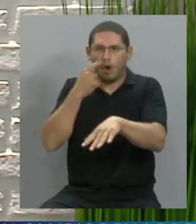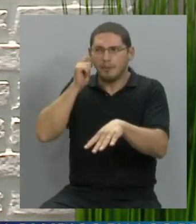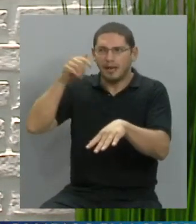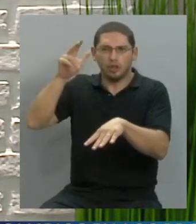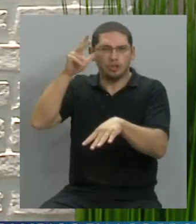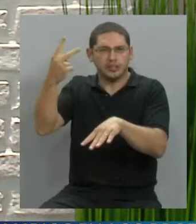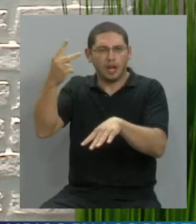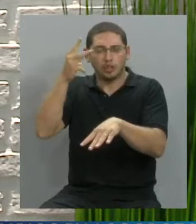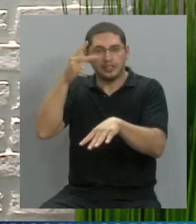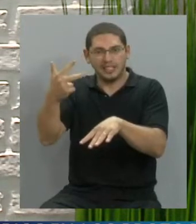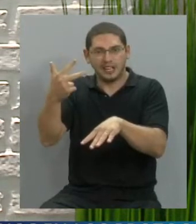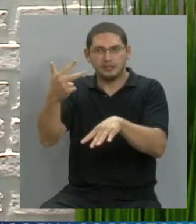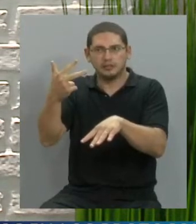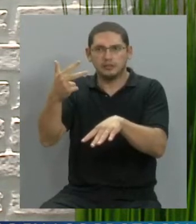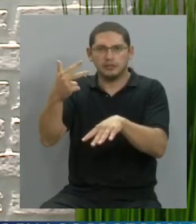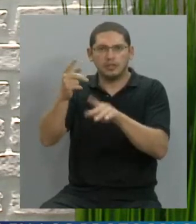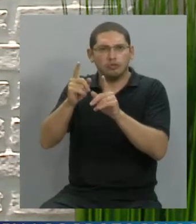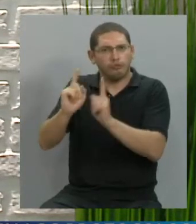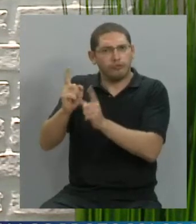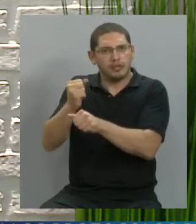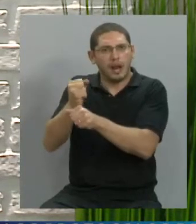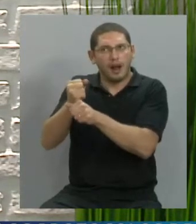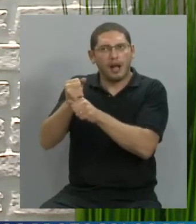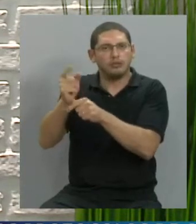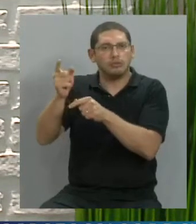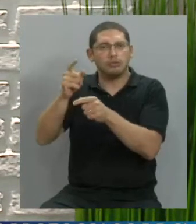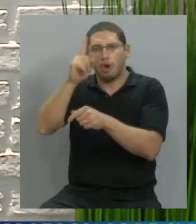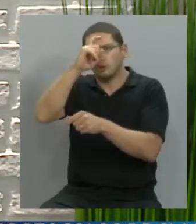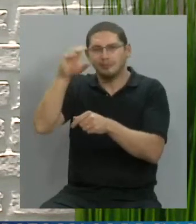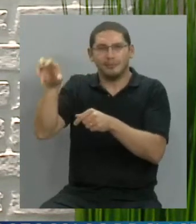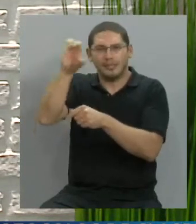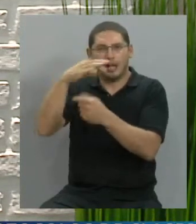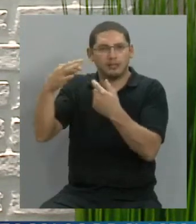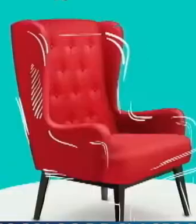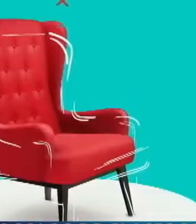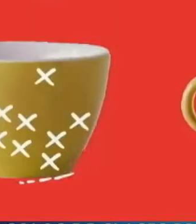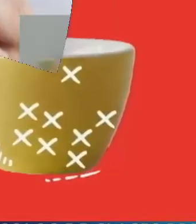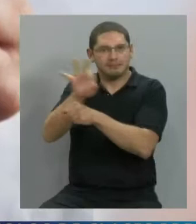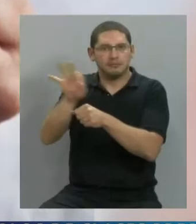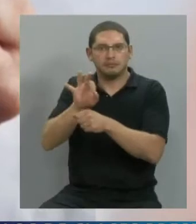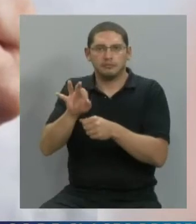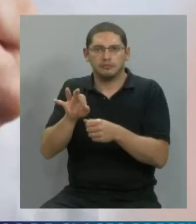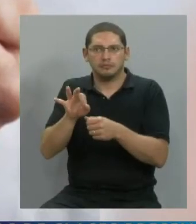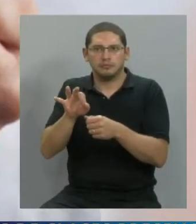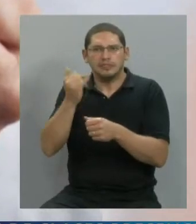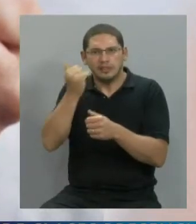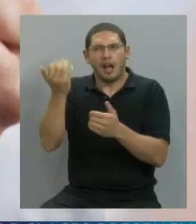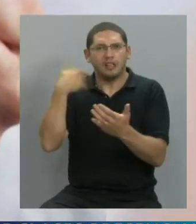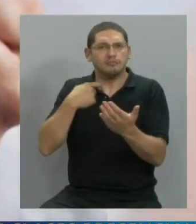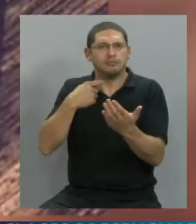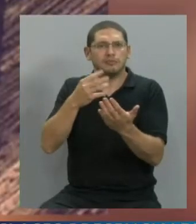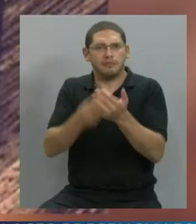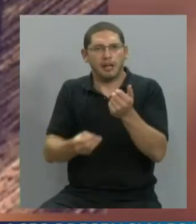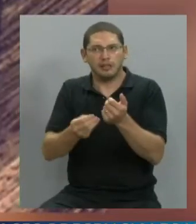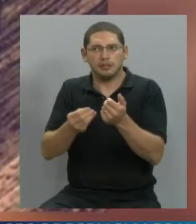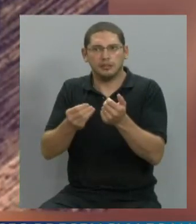sigue dando prestaciones a otras clínicas. Si saben el tema de cómo él trabaja y tiene ese antecedente, digo,